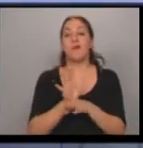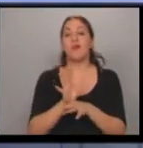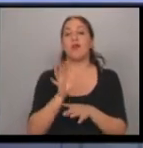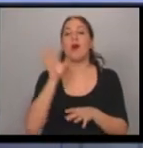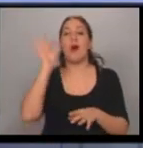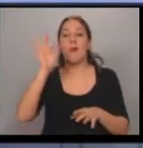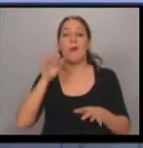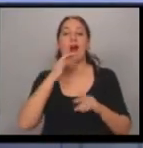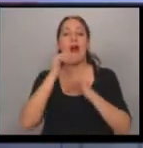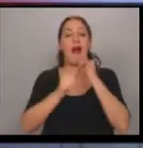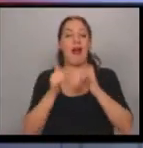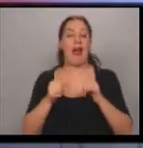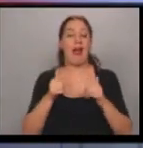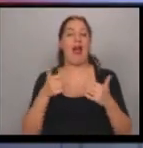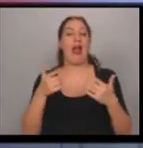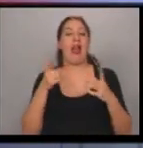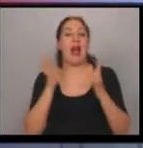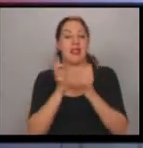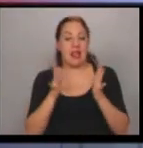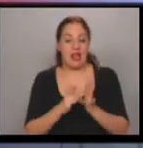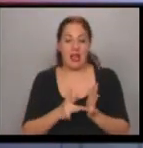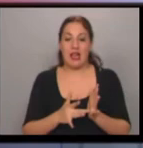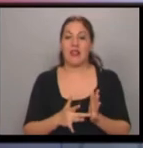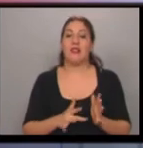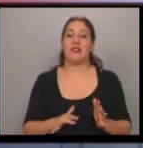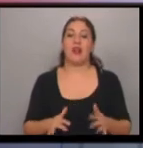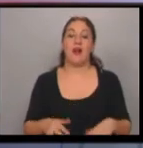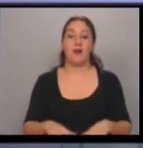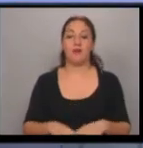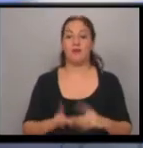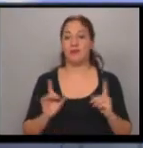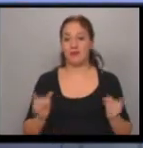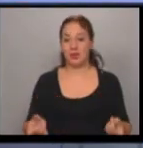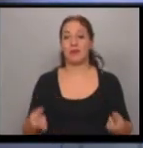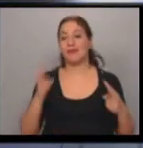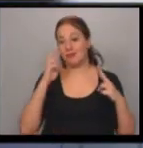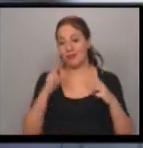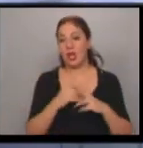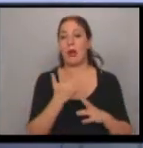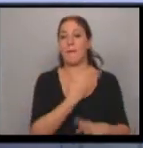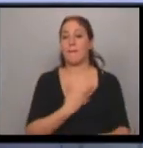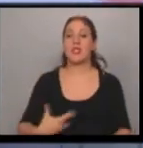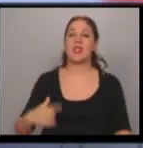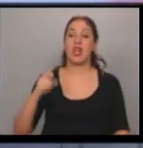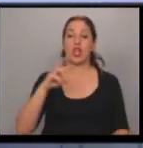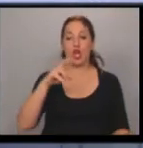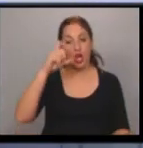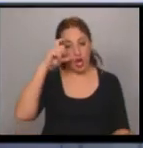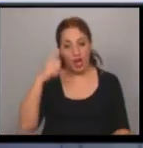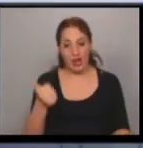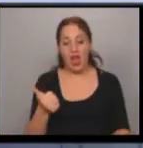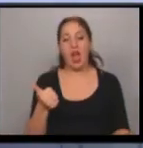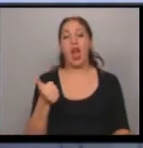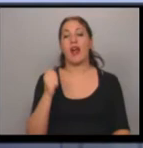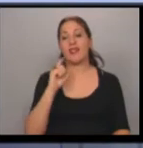hacia afuera. Decía el Papa, ustedes ven las multitudes que lo fueron acompañando. Ahí está el encuentro con el presidente Correa, que tuvo varios, ¿eh? Y el presidente Correa